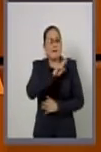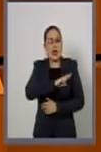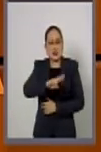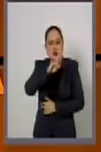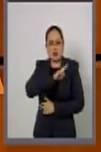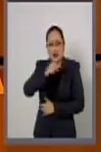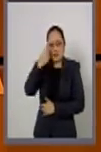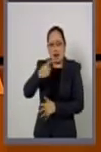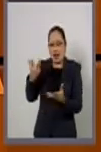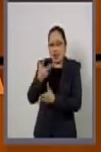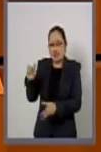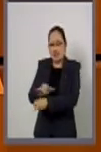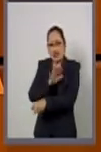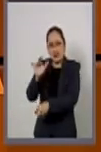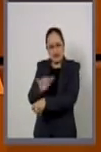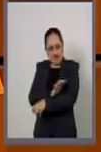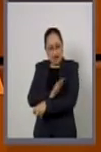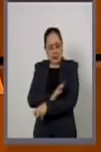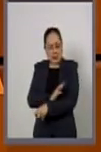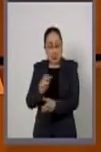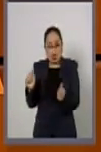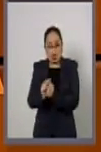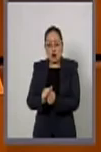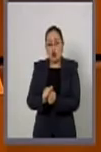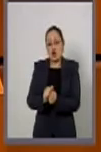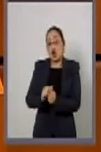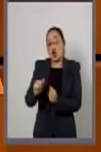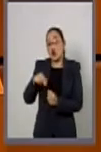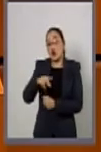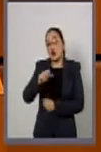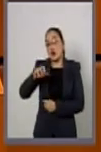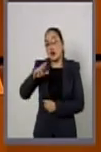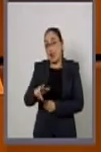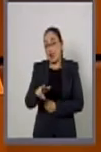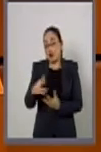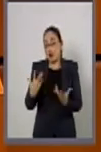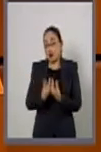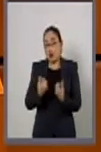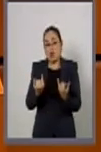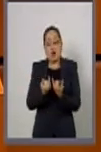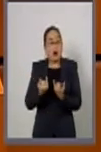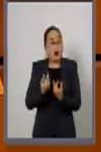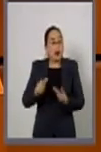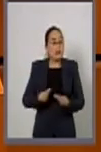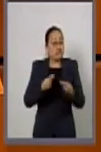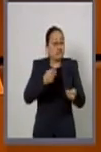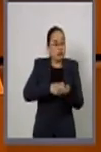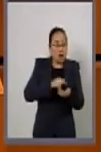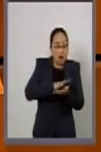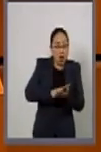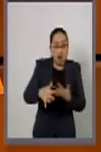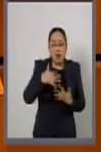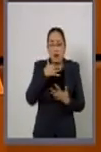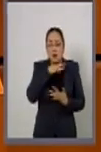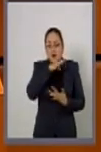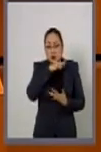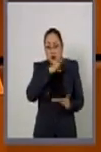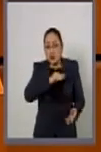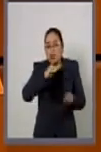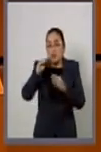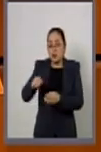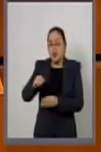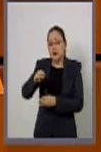de la electricidad con energía nuclear, así como la disposición de los combustibles gastados y desechos radioactivos.